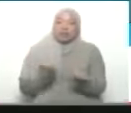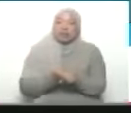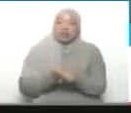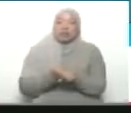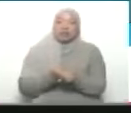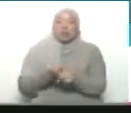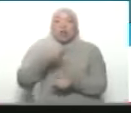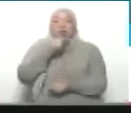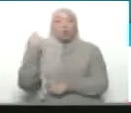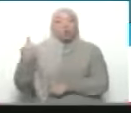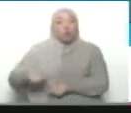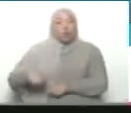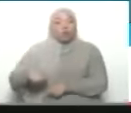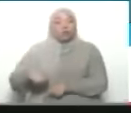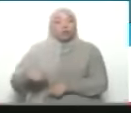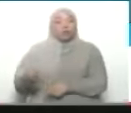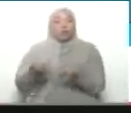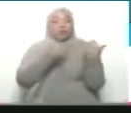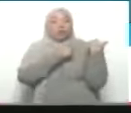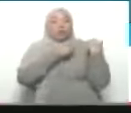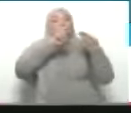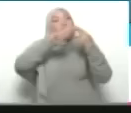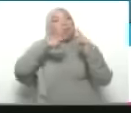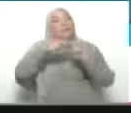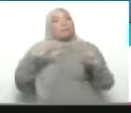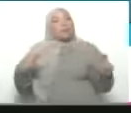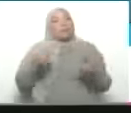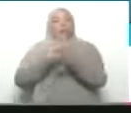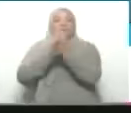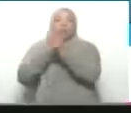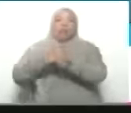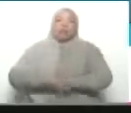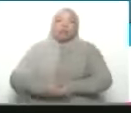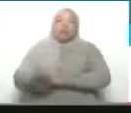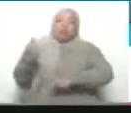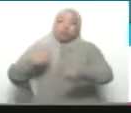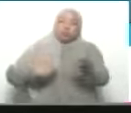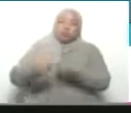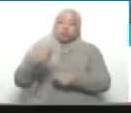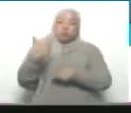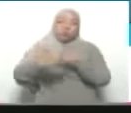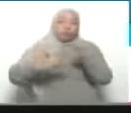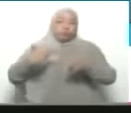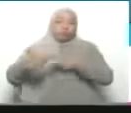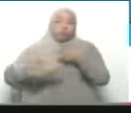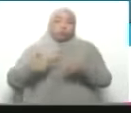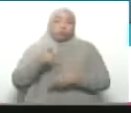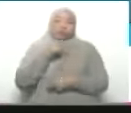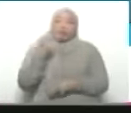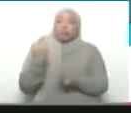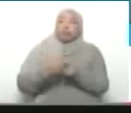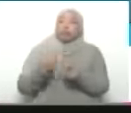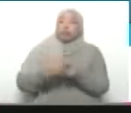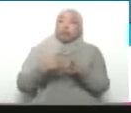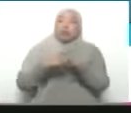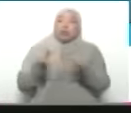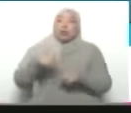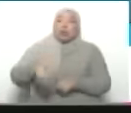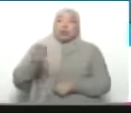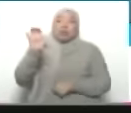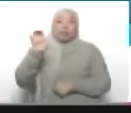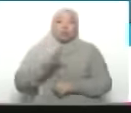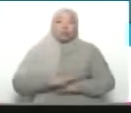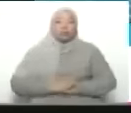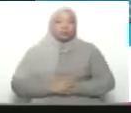para Rusia y que se restablezca la paz y que se acabe este tráfico peligrosísimo de armas que hay en esa zona.